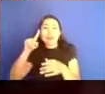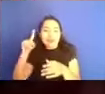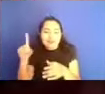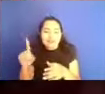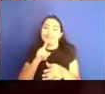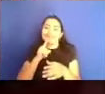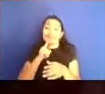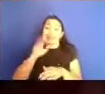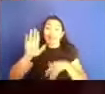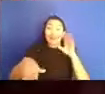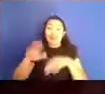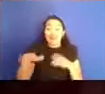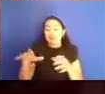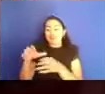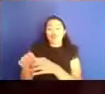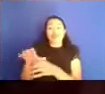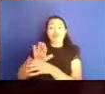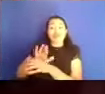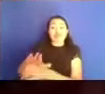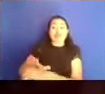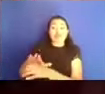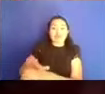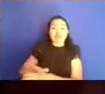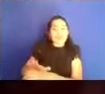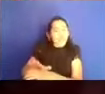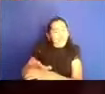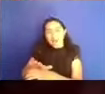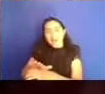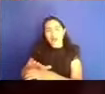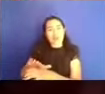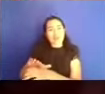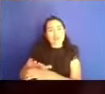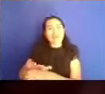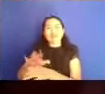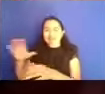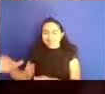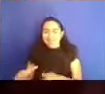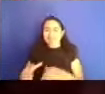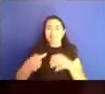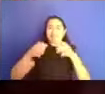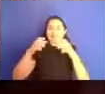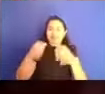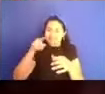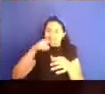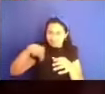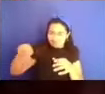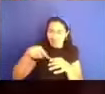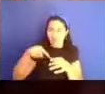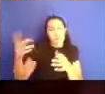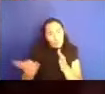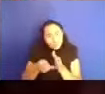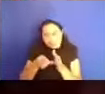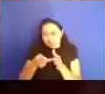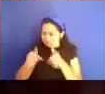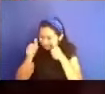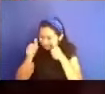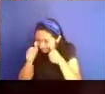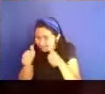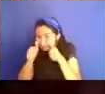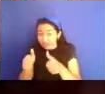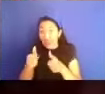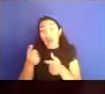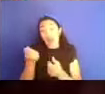generalmente está oculto, no, para quienes no, no tenemos esta, no estamos en esta condición,